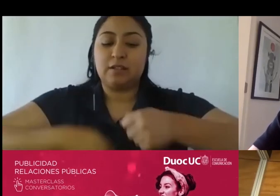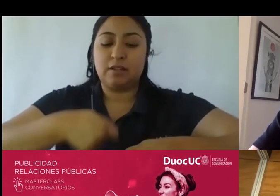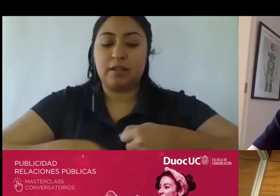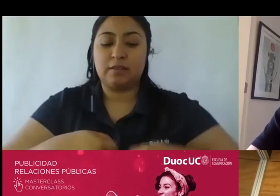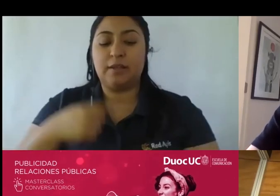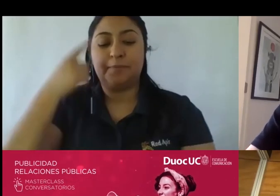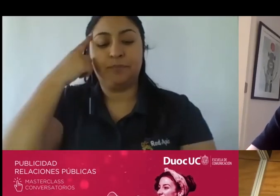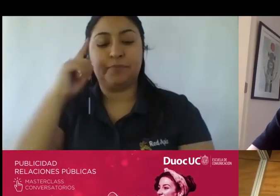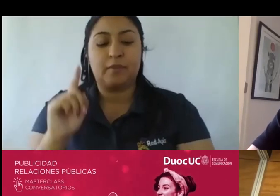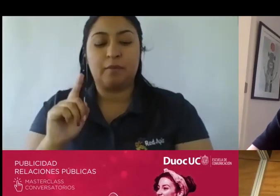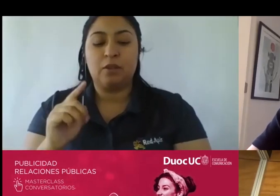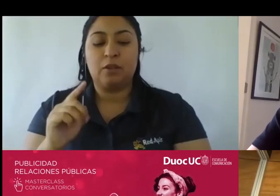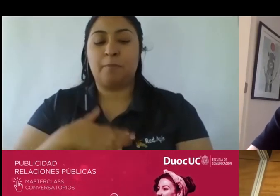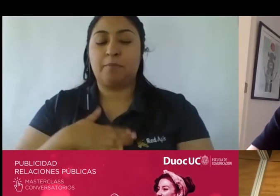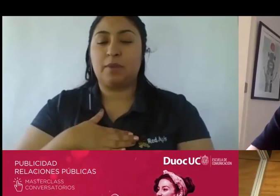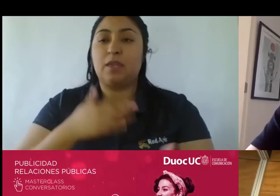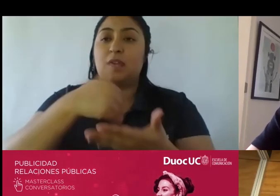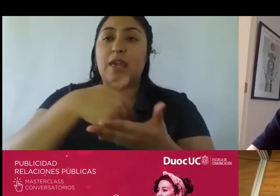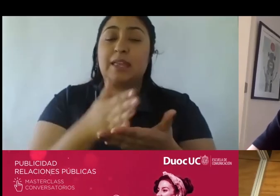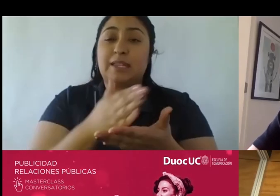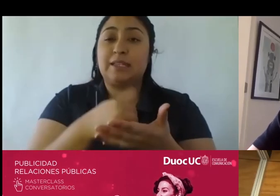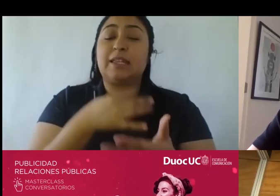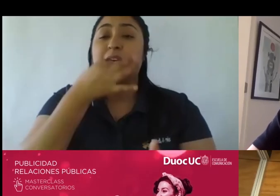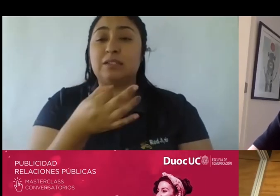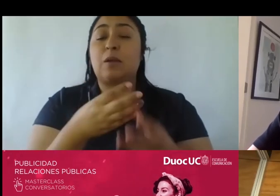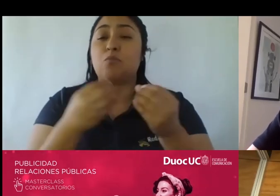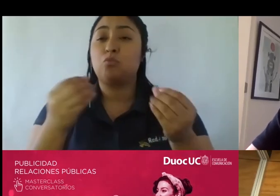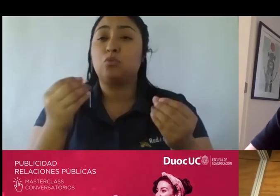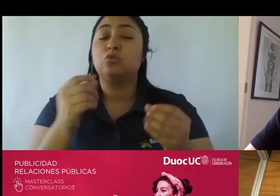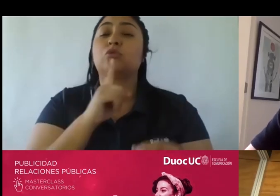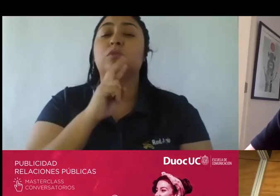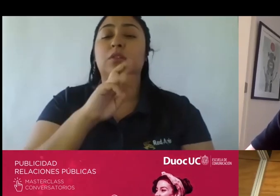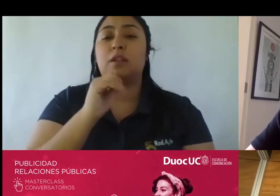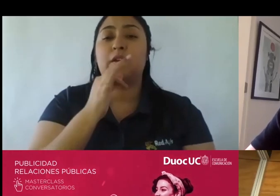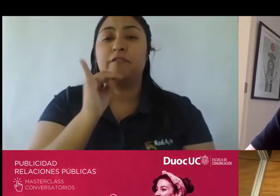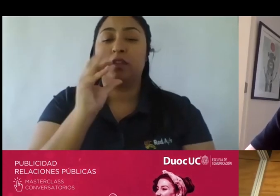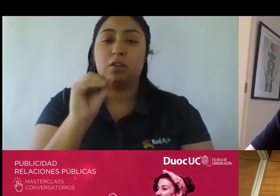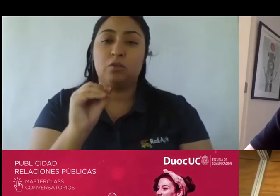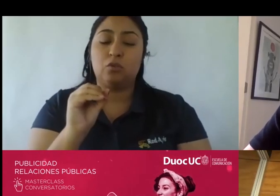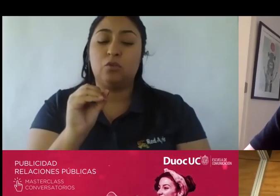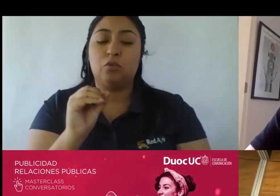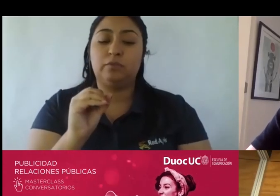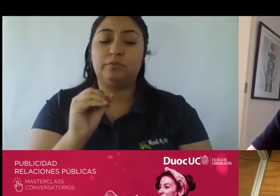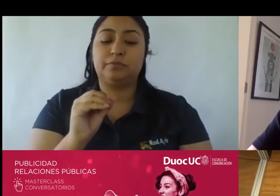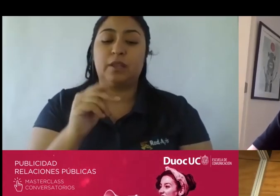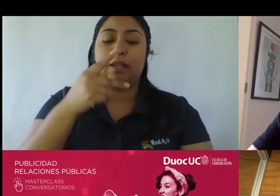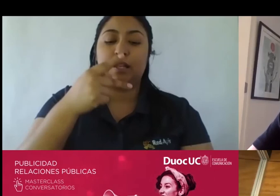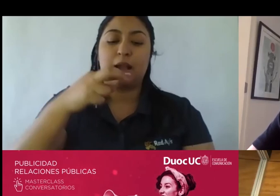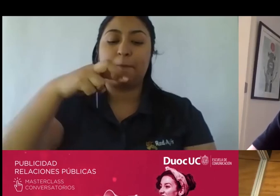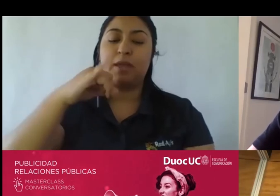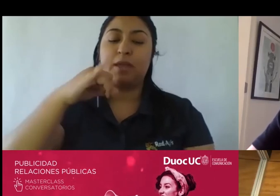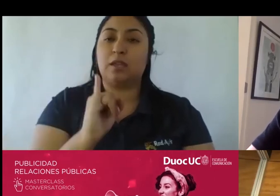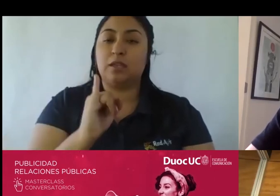esto es que indica que tengo que tener un alto tráfico y las actividades están asociadas a tener un alto tráfico el KPI ahí será un